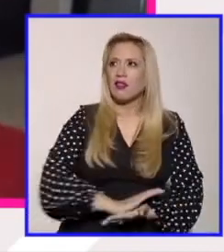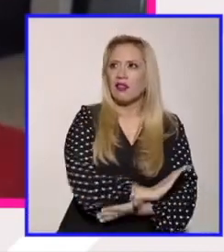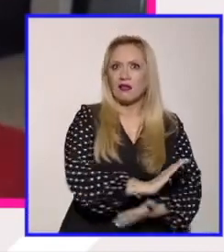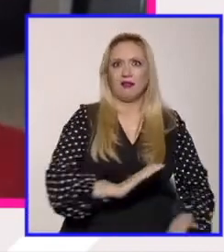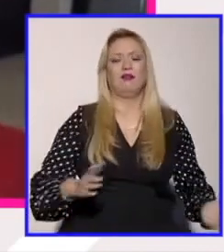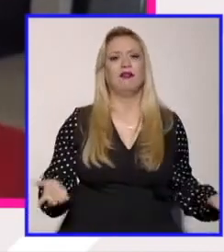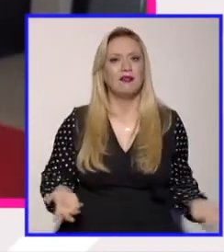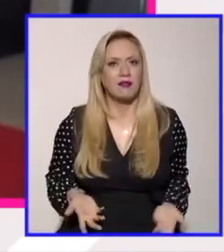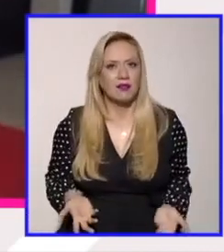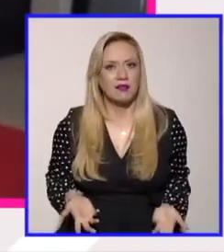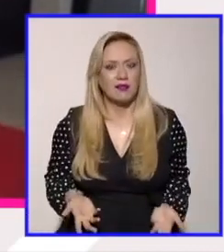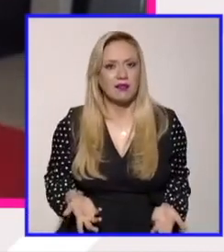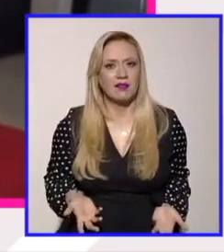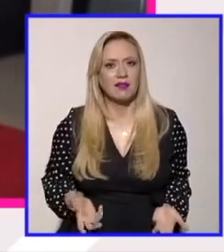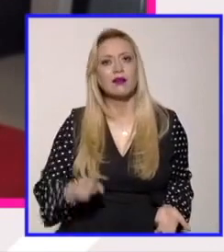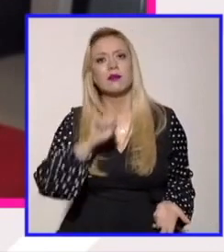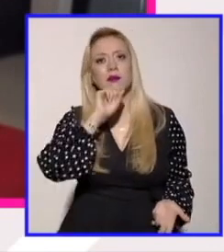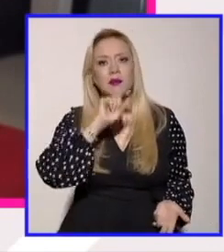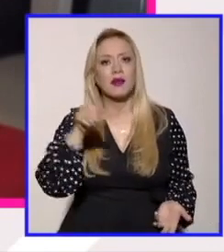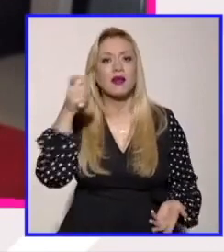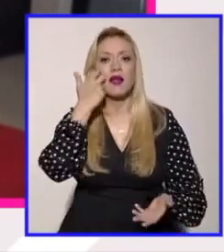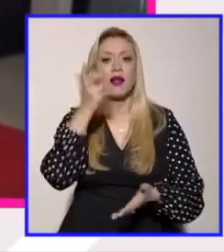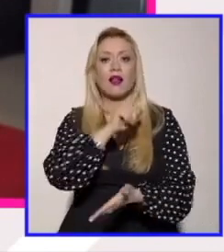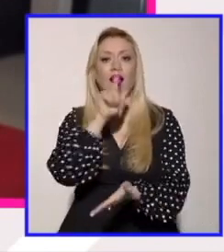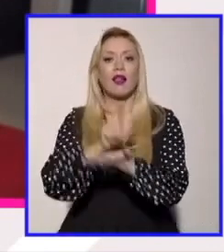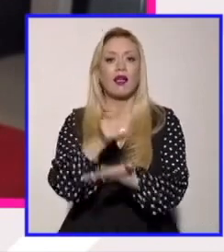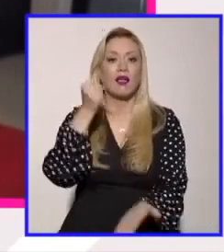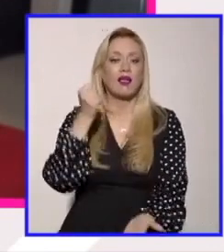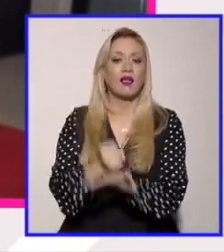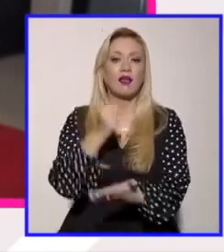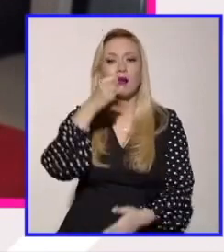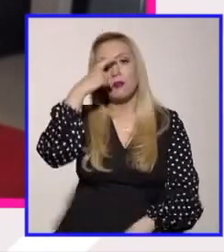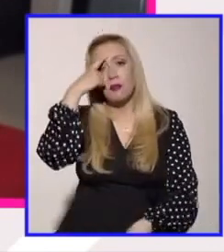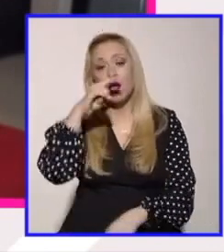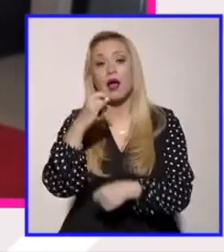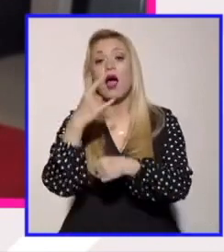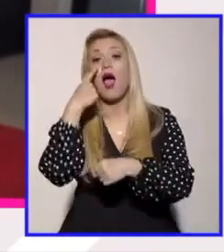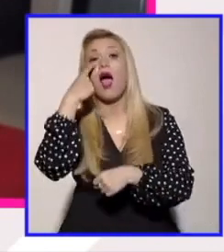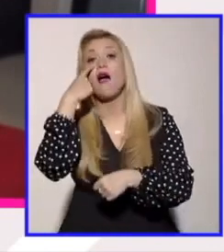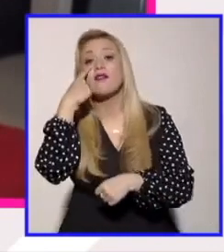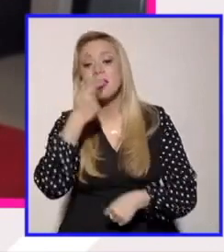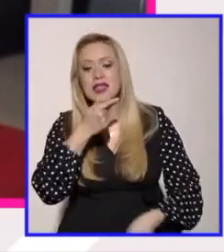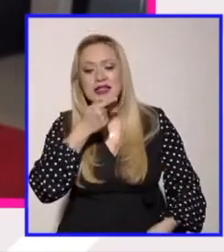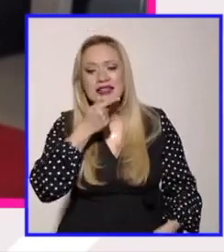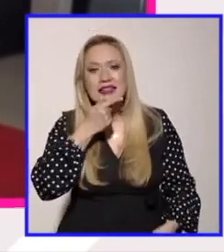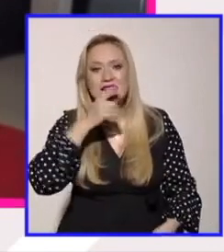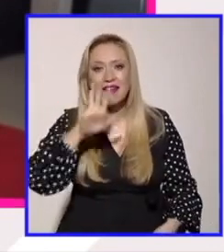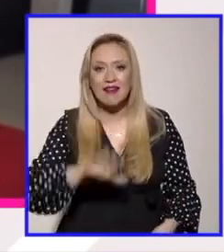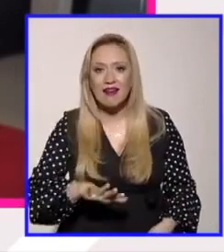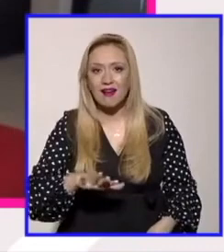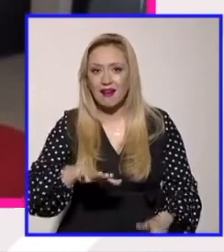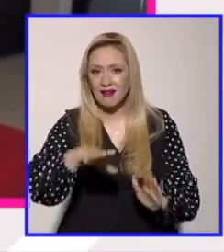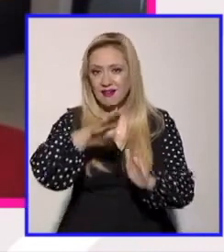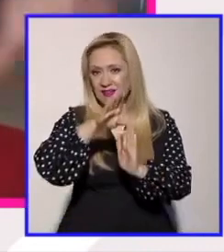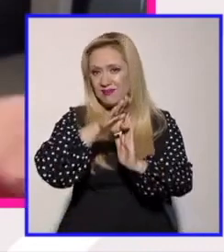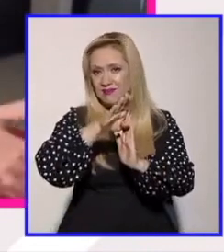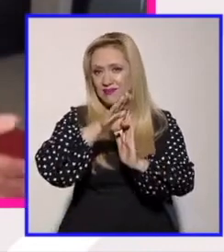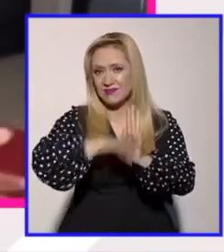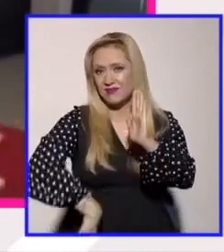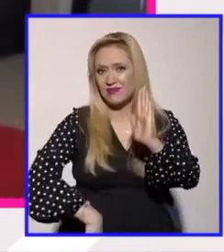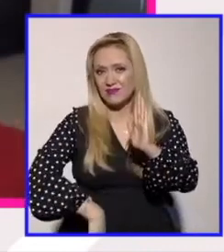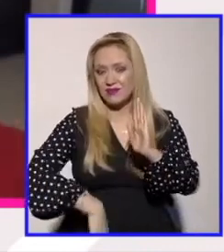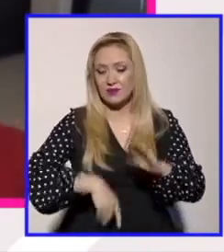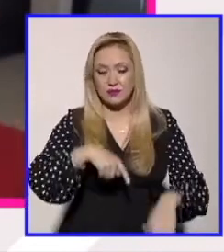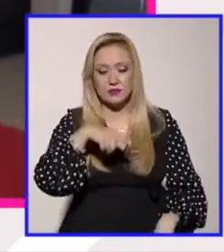marcados es están tratando de pasar estas leyes para hacer inspección genital a niñas que quieran ejecutar su devenir en el